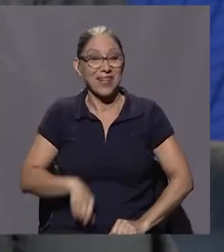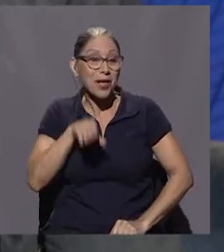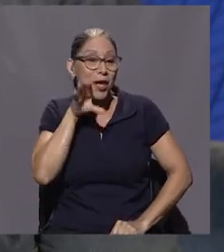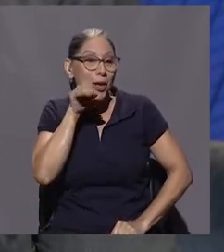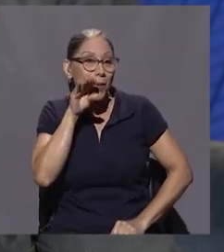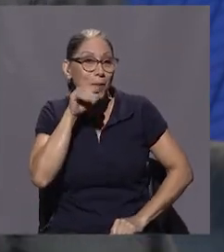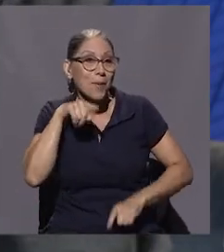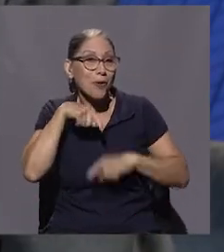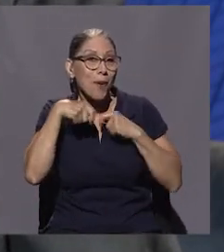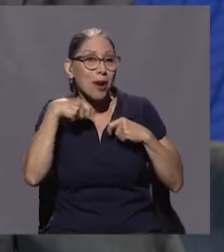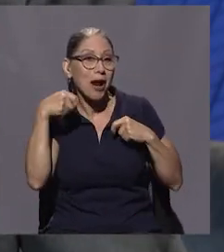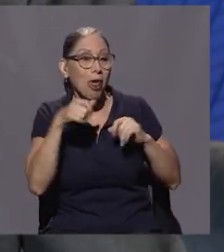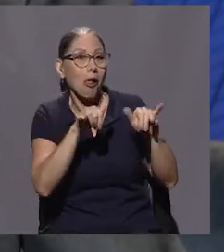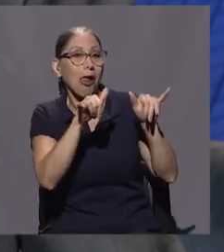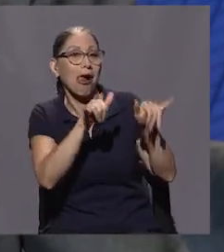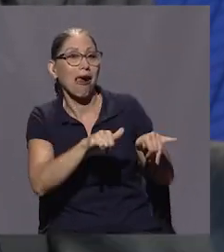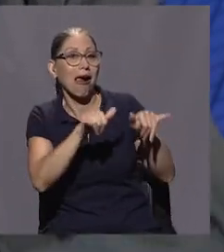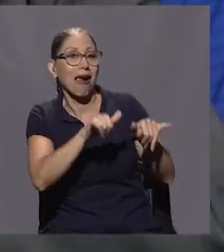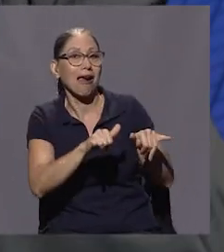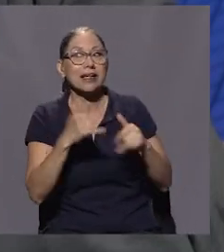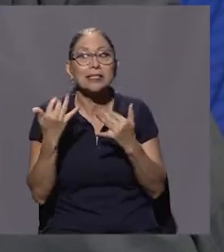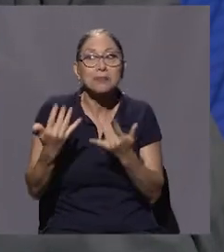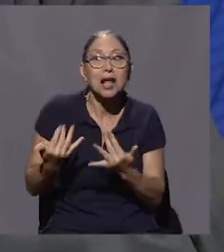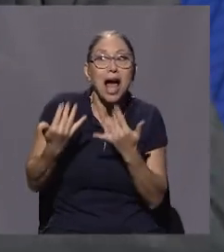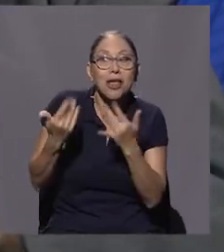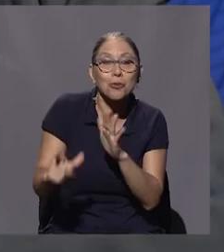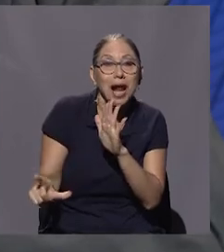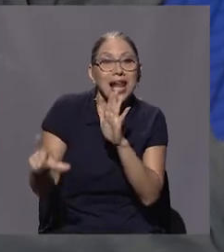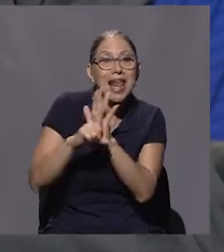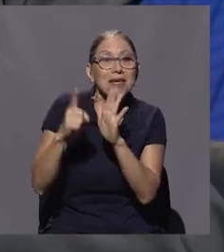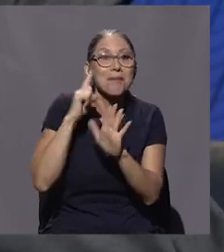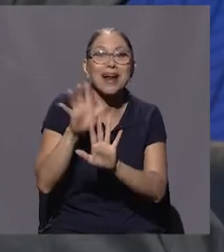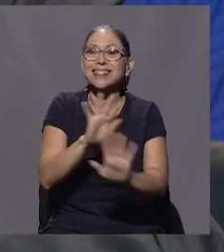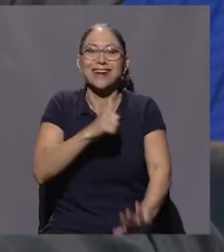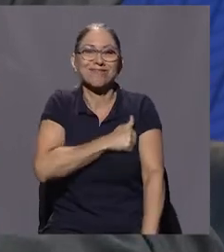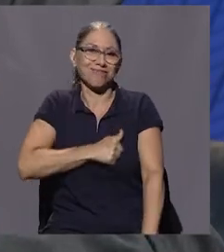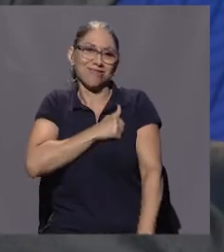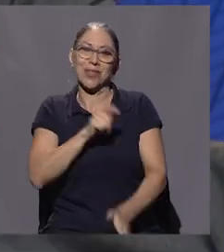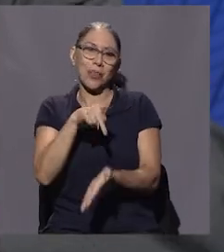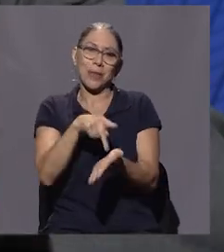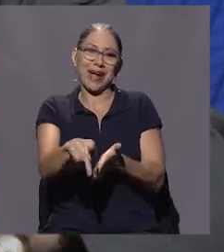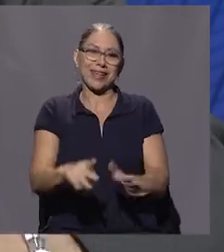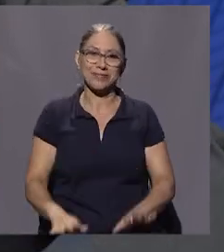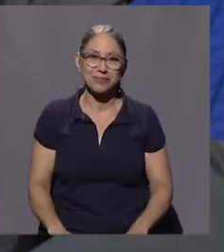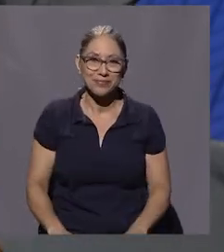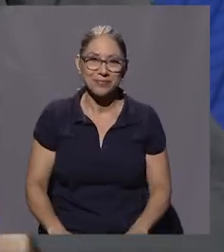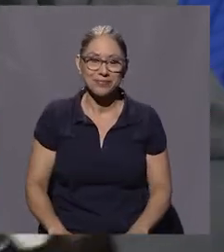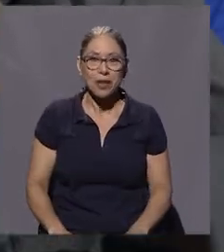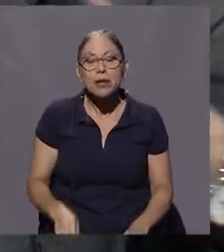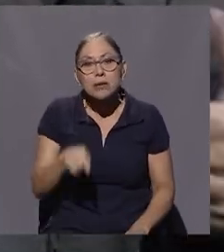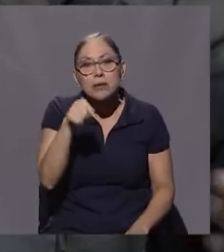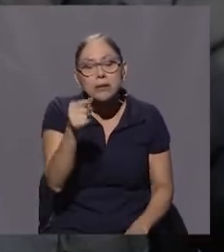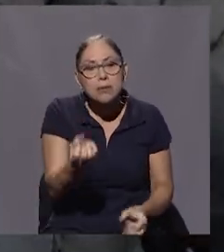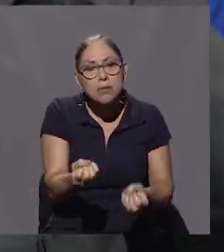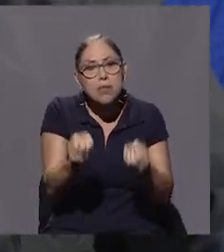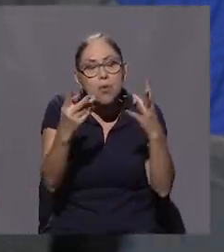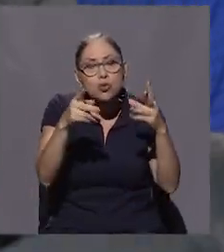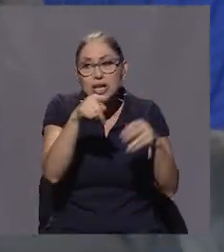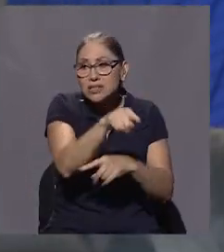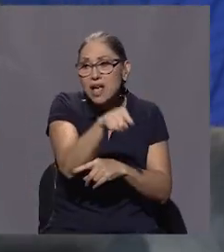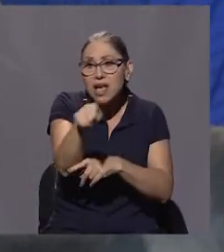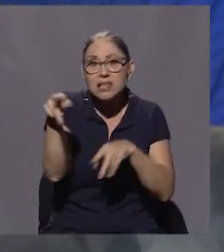condona. Y claro, como son poderosos, además, muchas de estas personas usted las ve